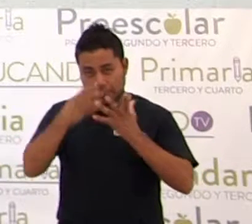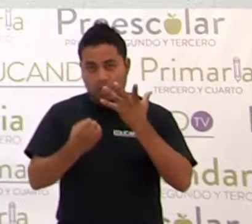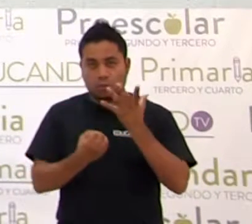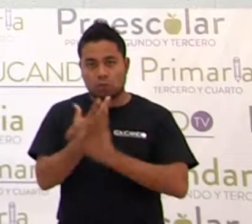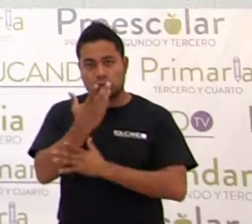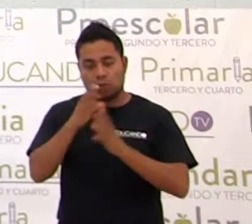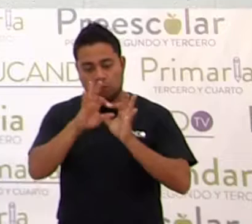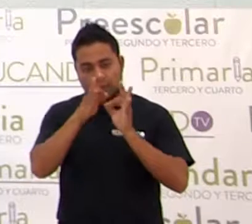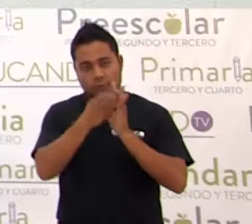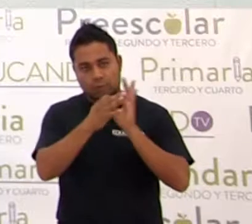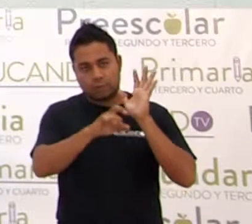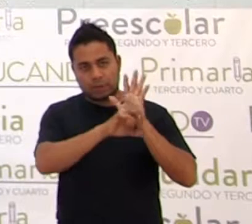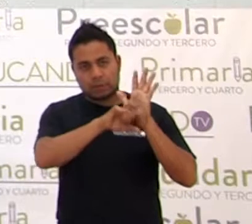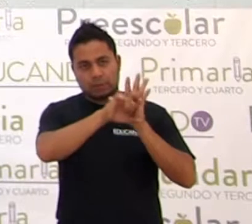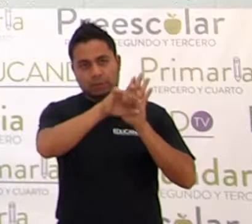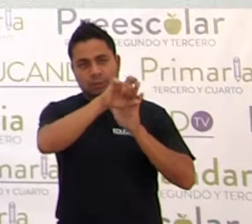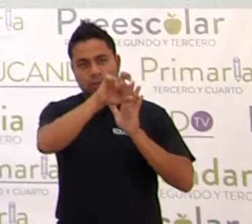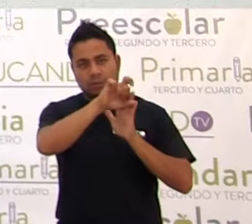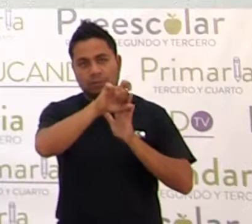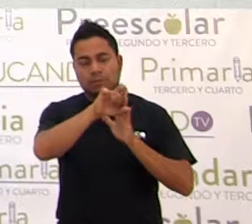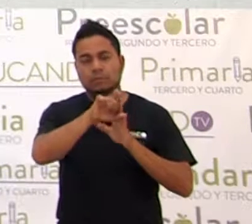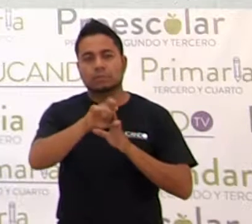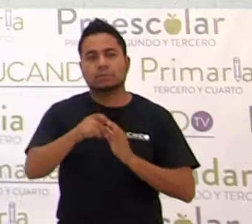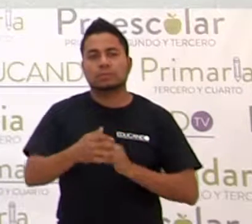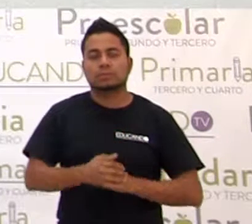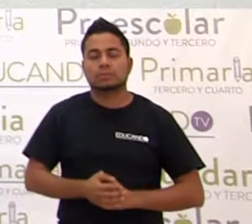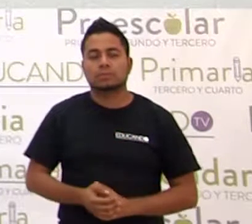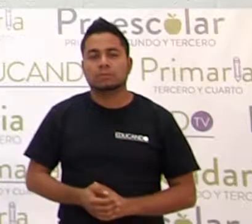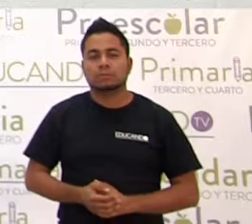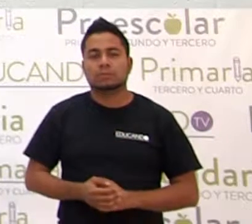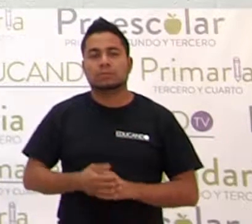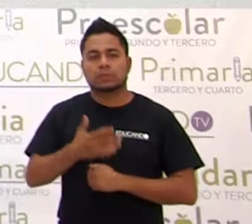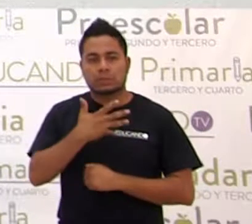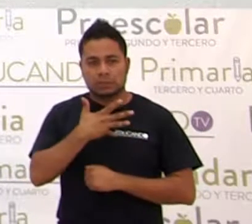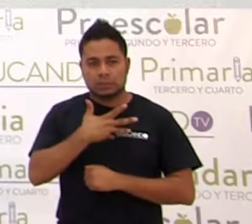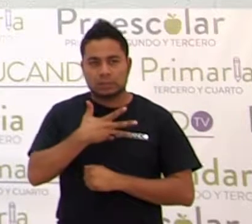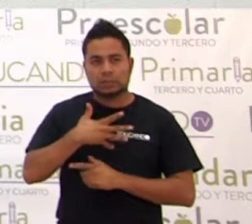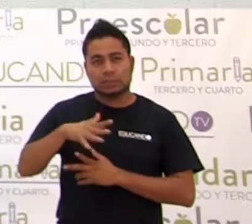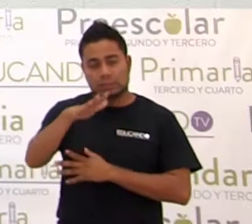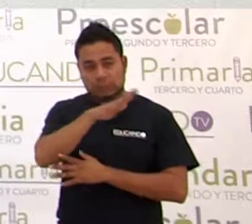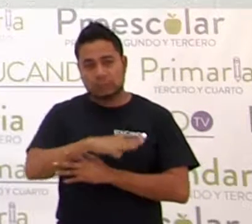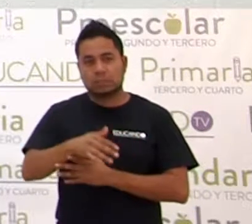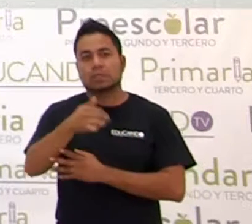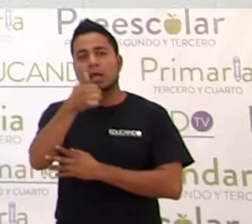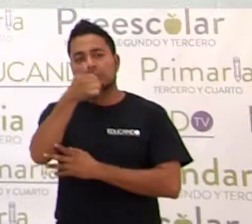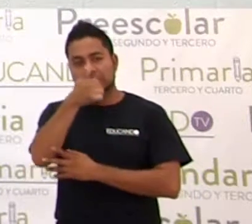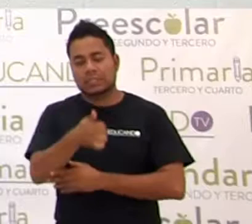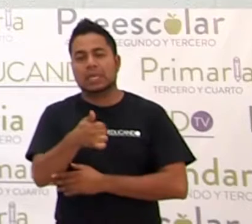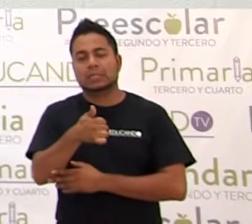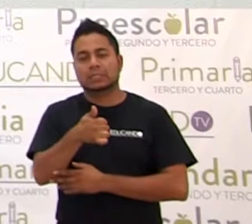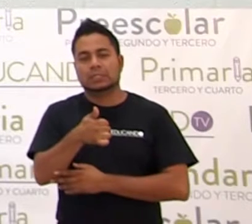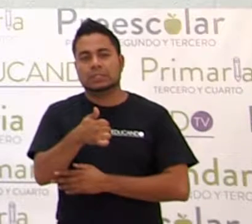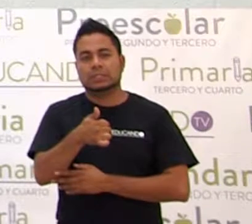metodología, tenemos que 6, ponemos